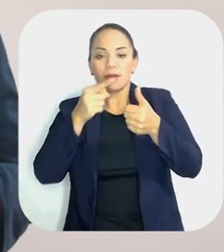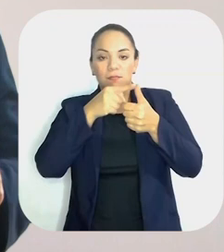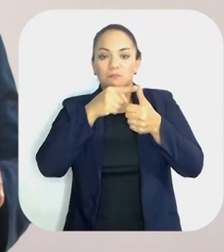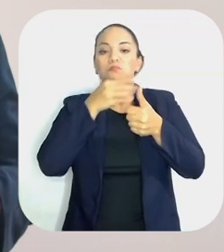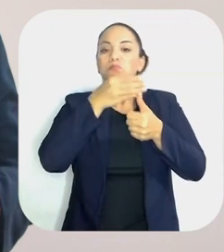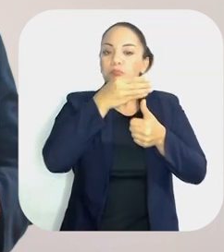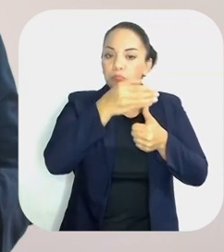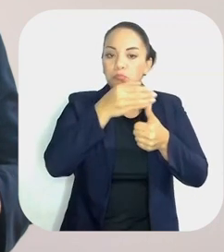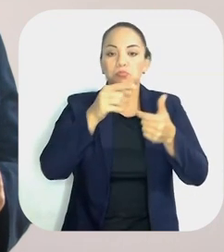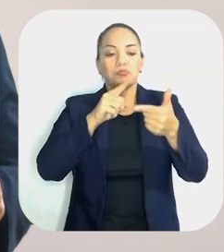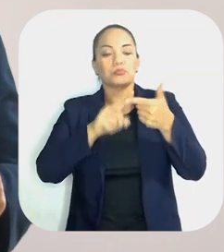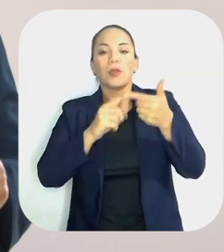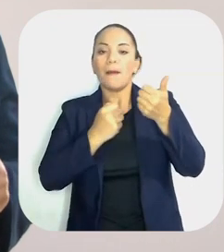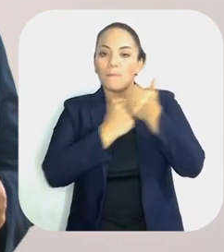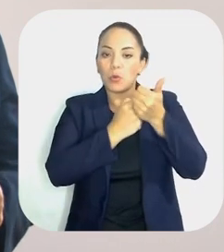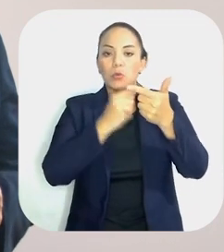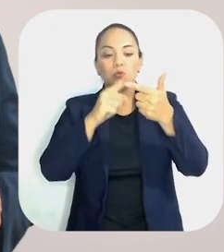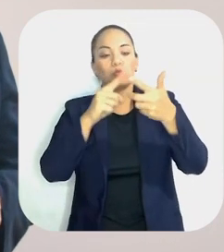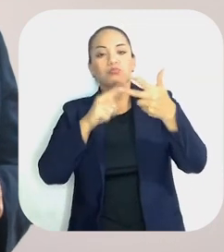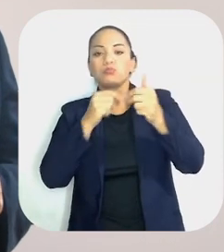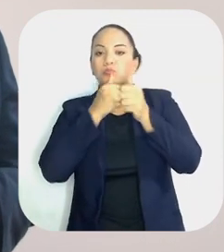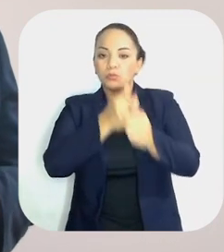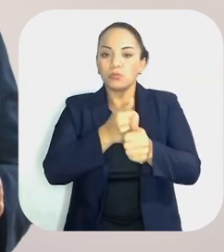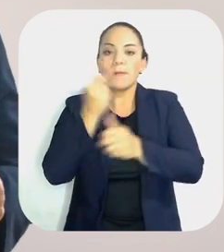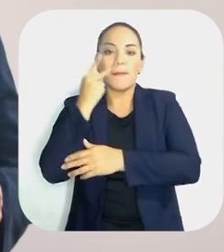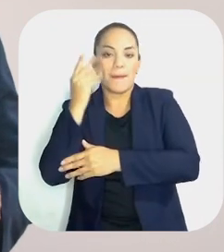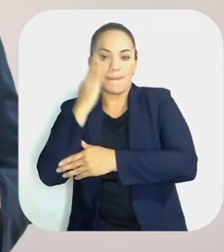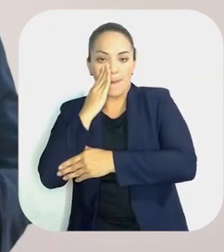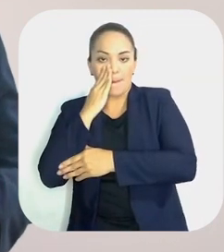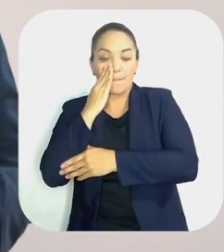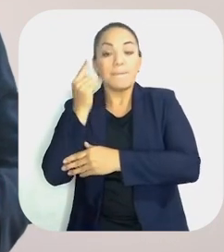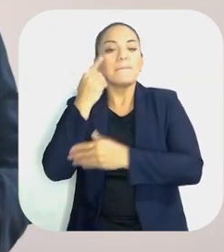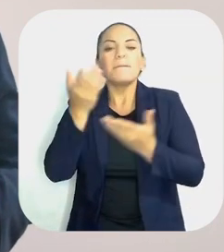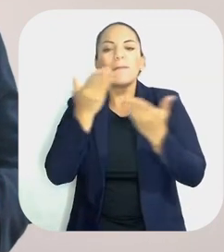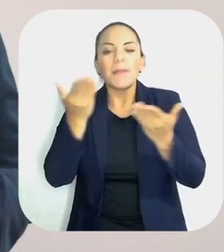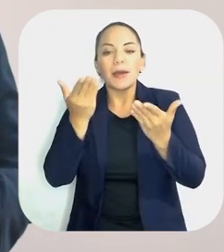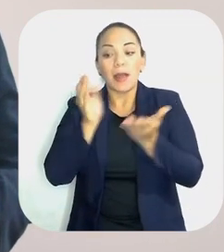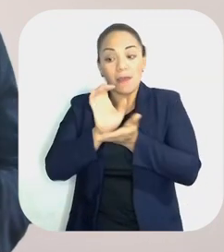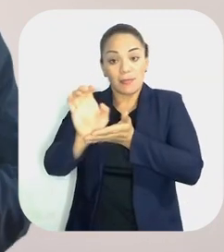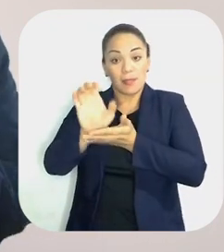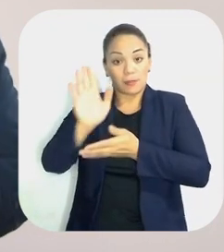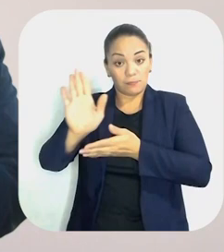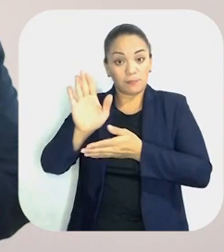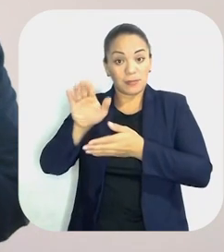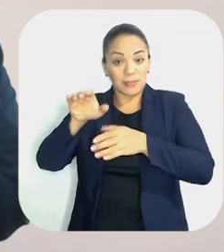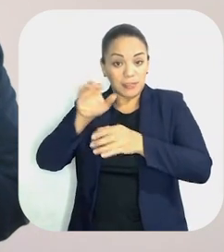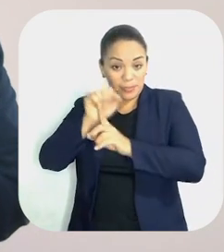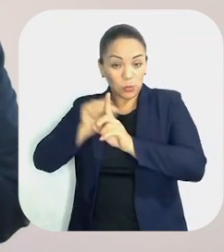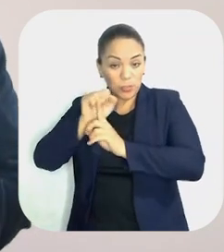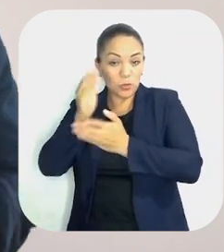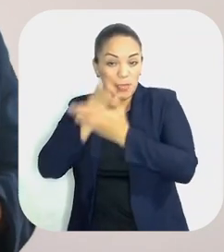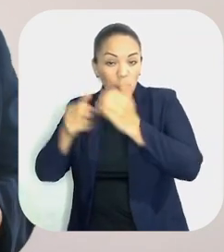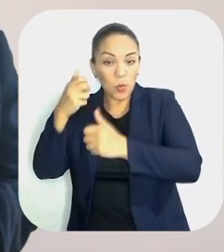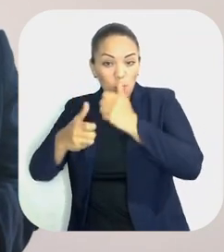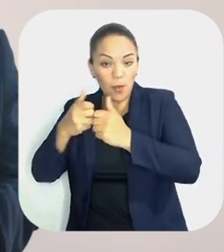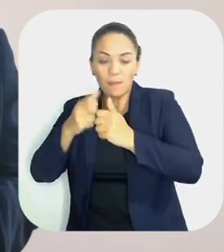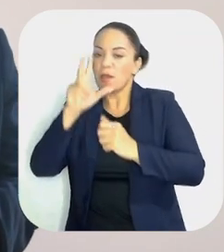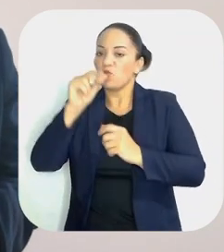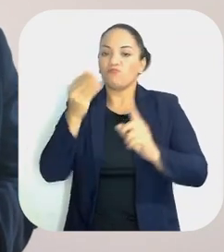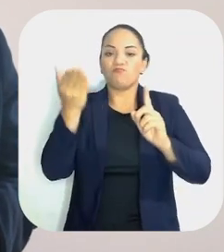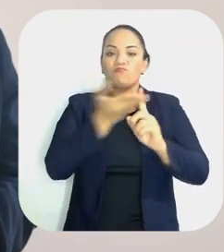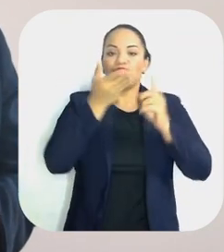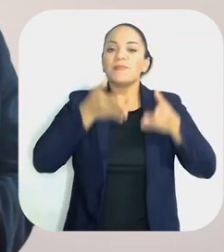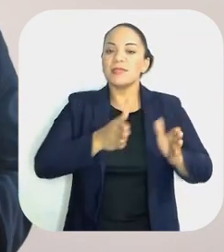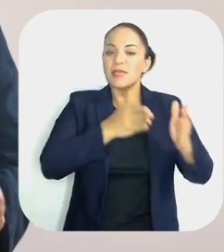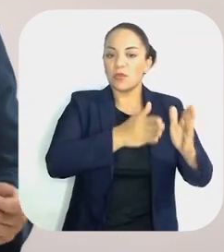medidas de orientación, apoyo y seguimiento al padre y a la madre, con el fin de evitar que sus acciones involucren emocionalmente a